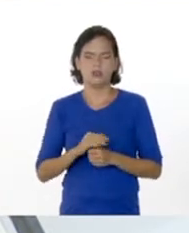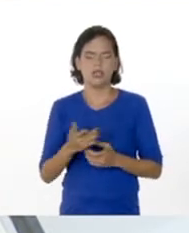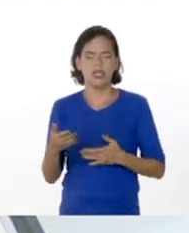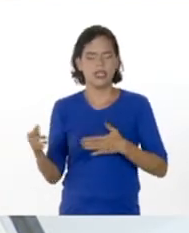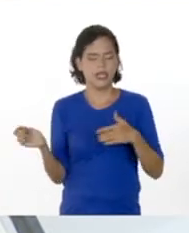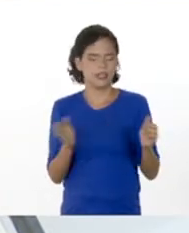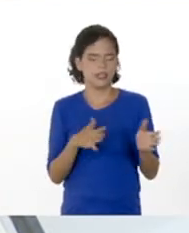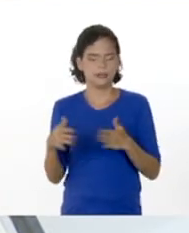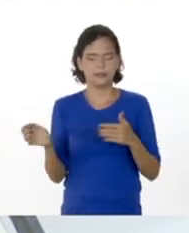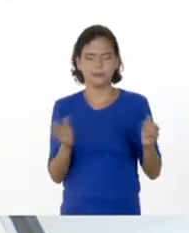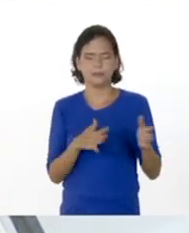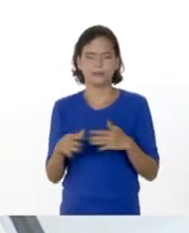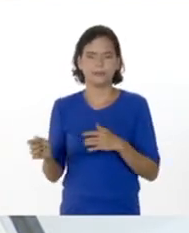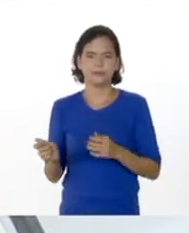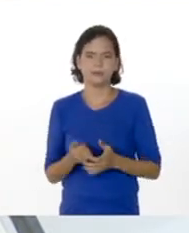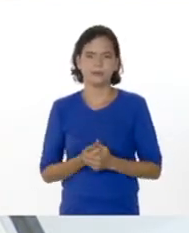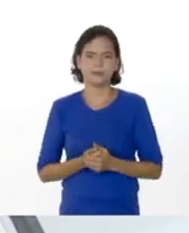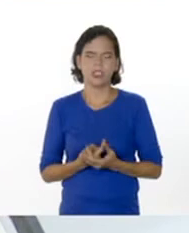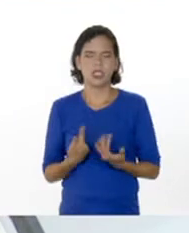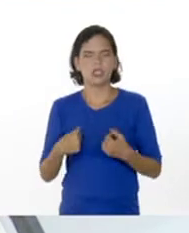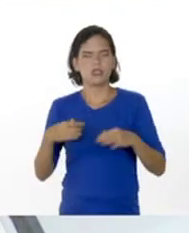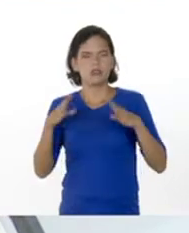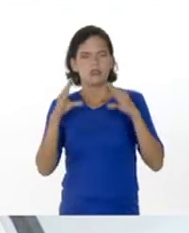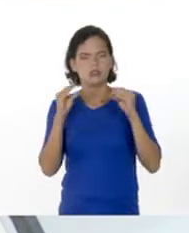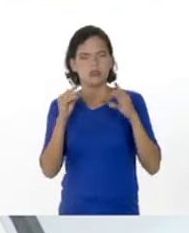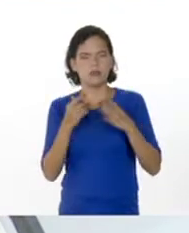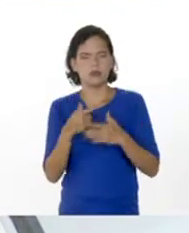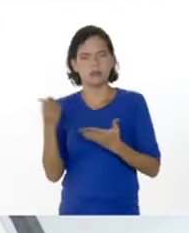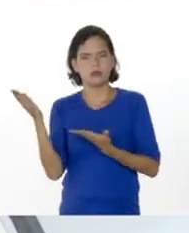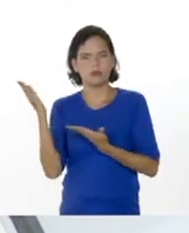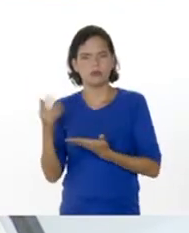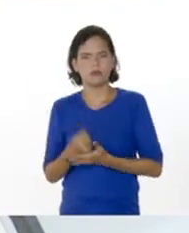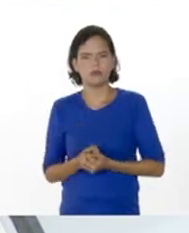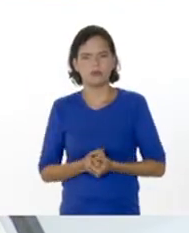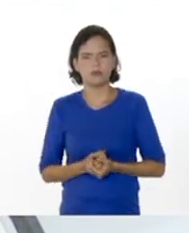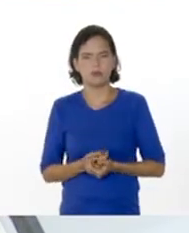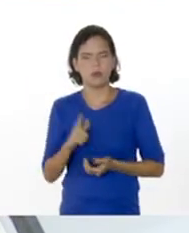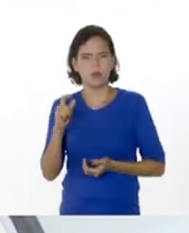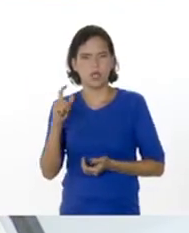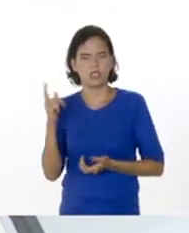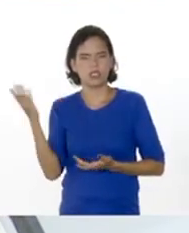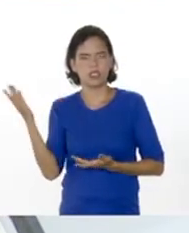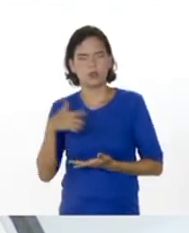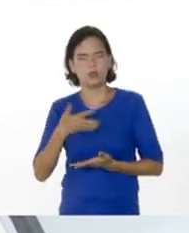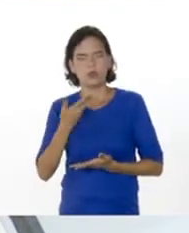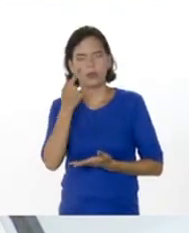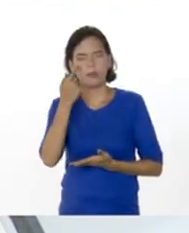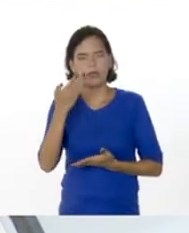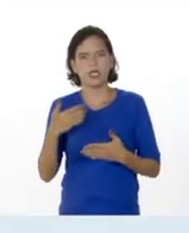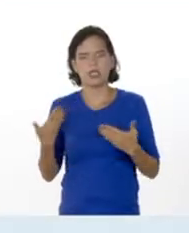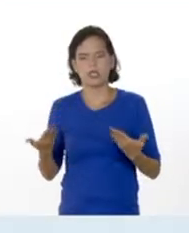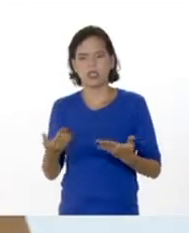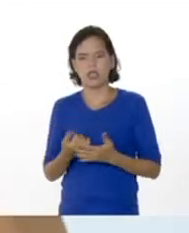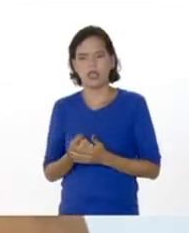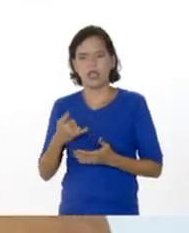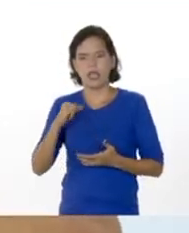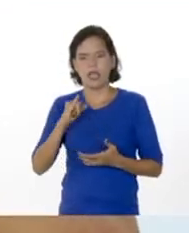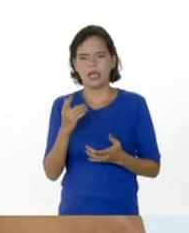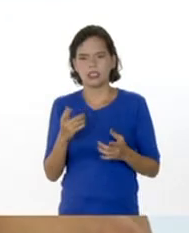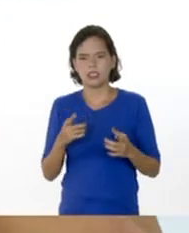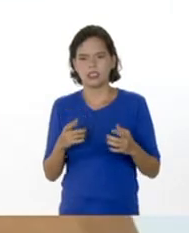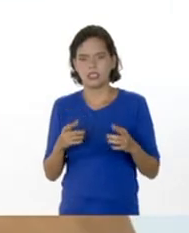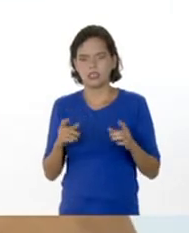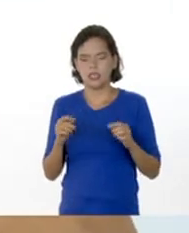De aire. Fluido de aire. Si hablamos de comprensión, colocamos el dedo acá y podemos observar que ahí se está